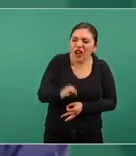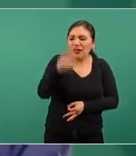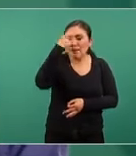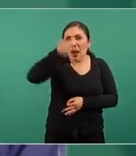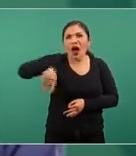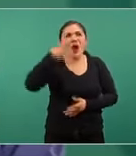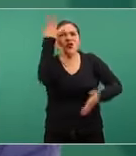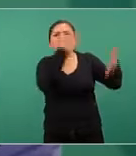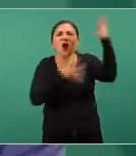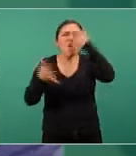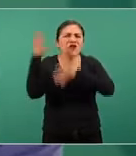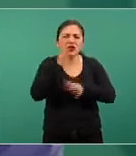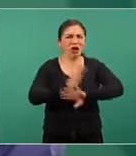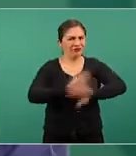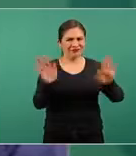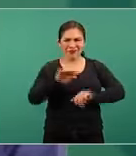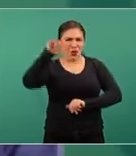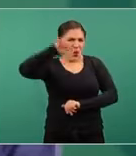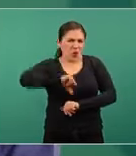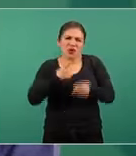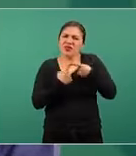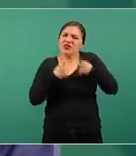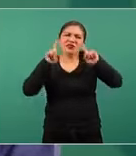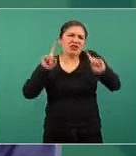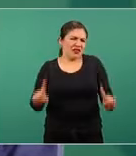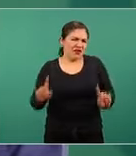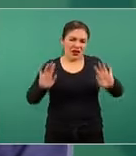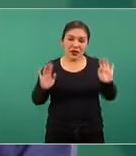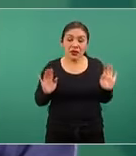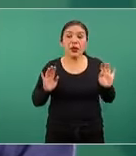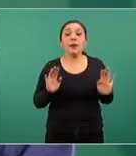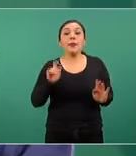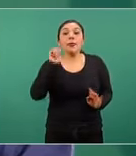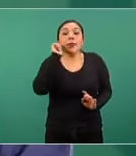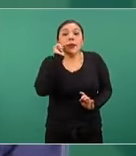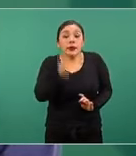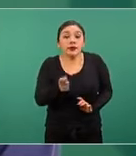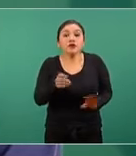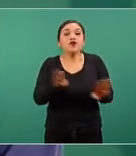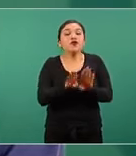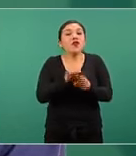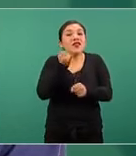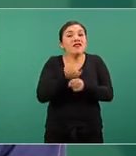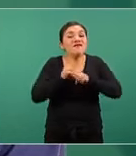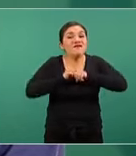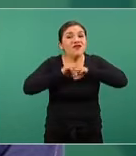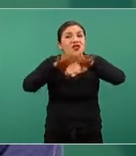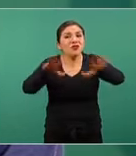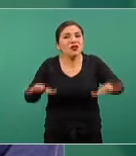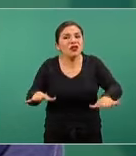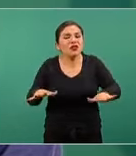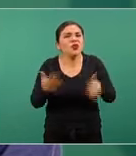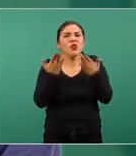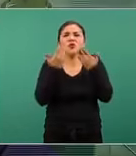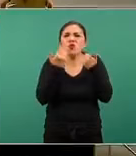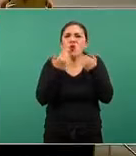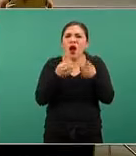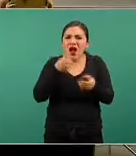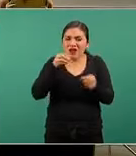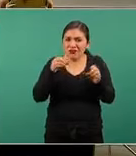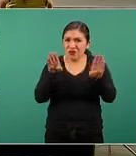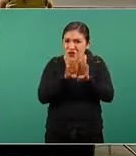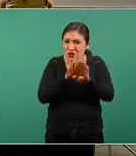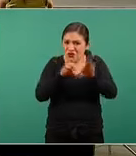escandalosas hoy no es eso de lo que estamos hablando sino de la información que no tiene un sustento